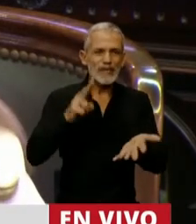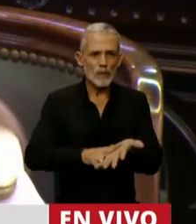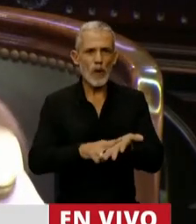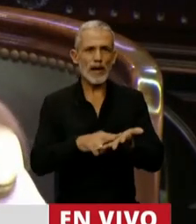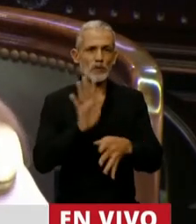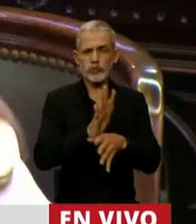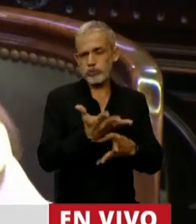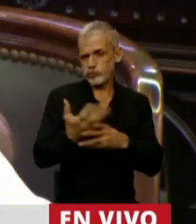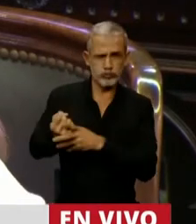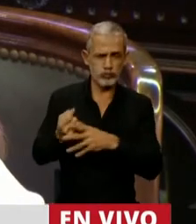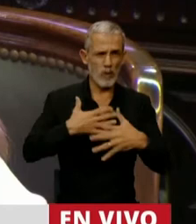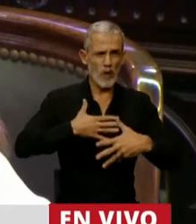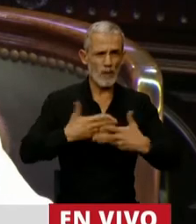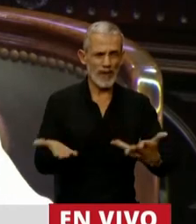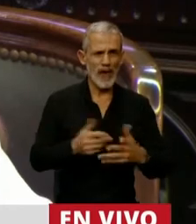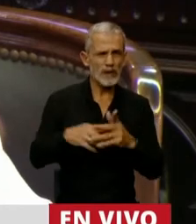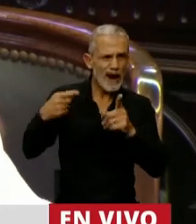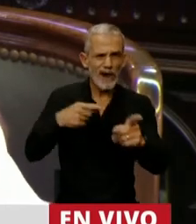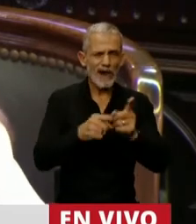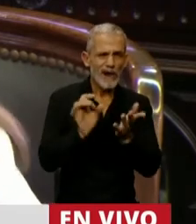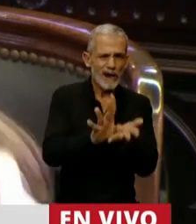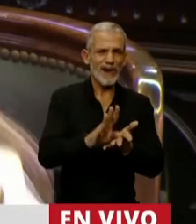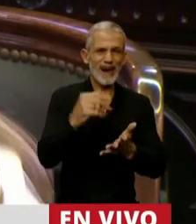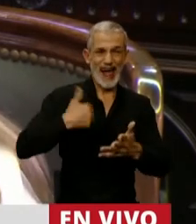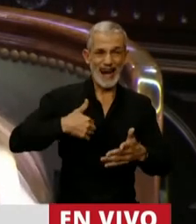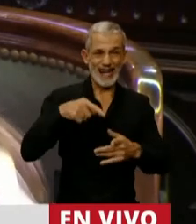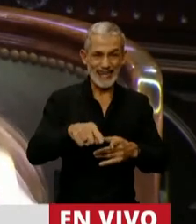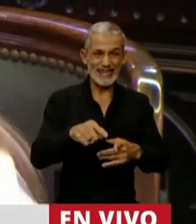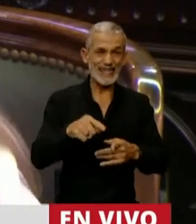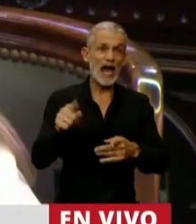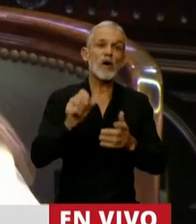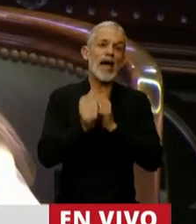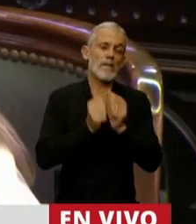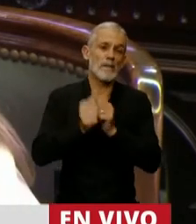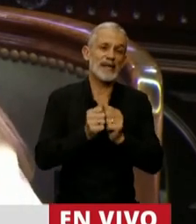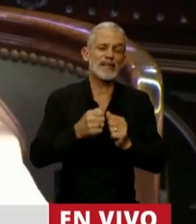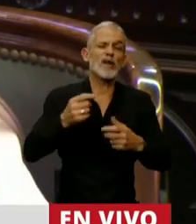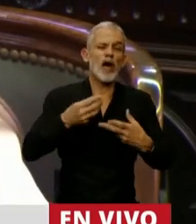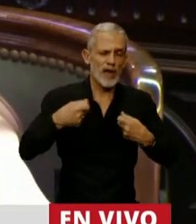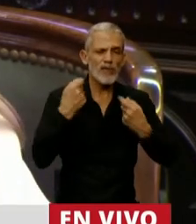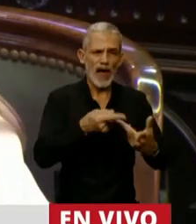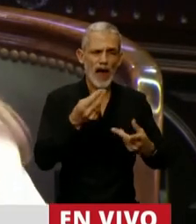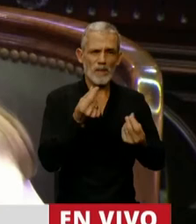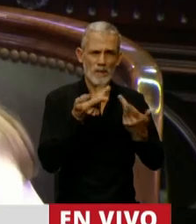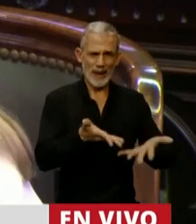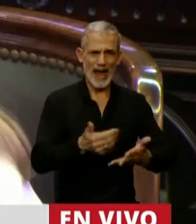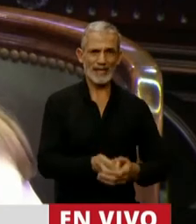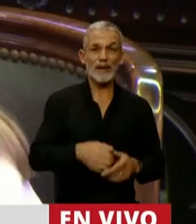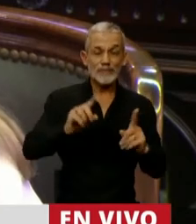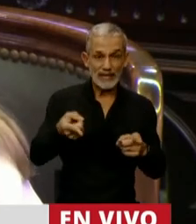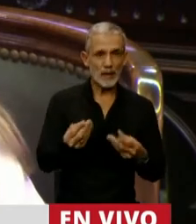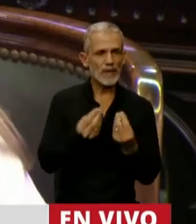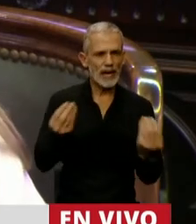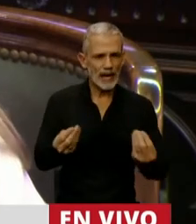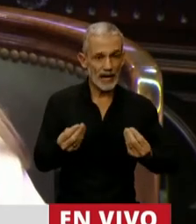confiscatorios y persiguiendo y expulsando del país a los empresarios que crean riqueza. Y por supuesto